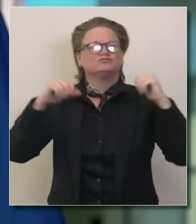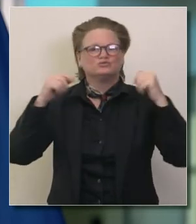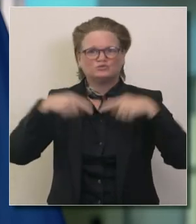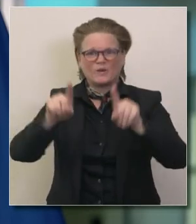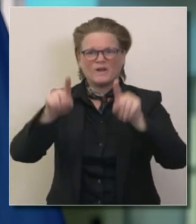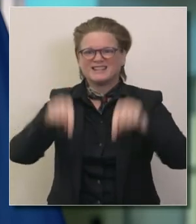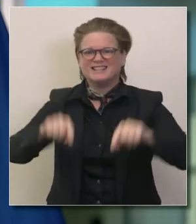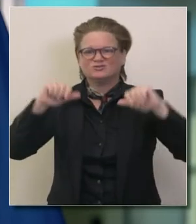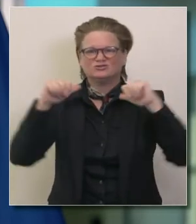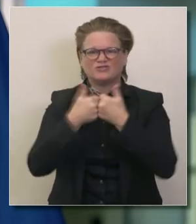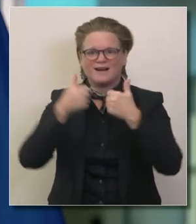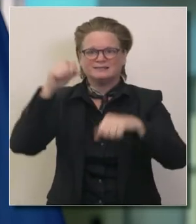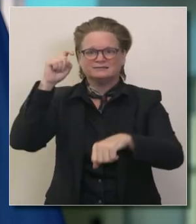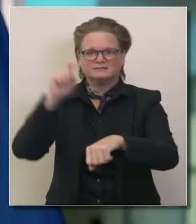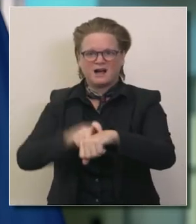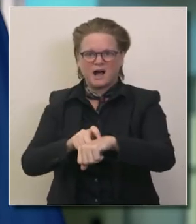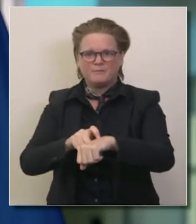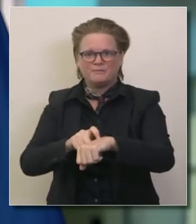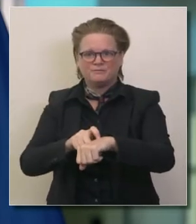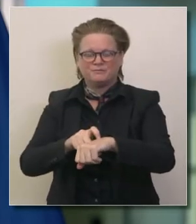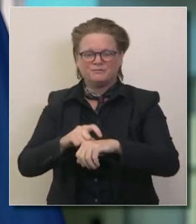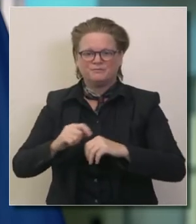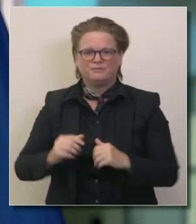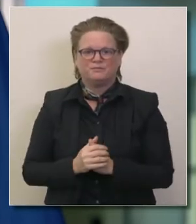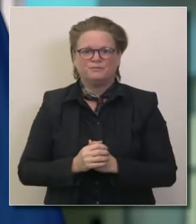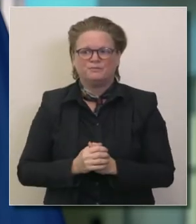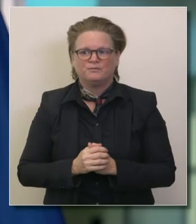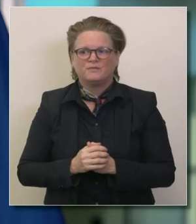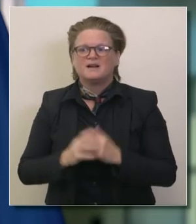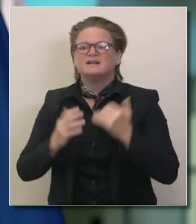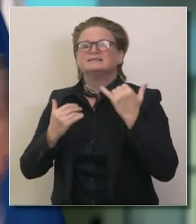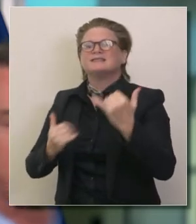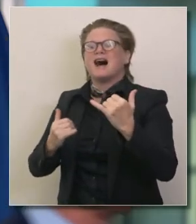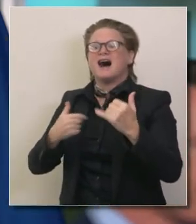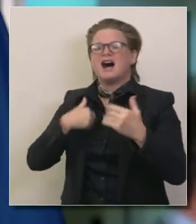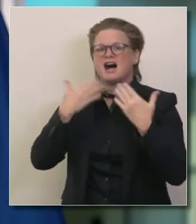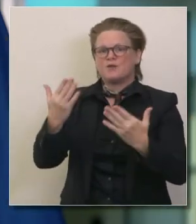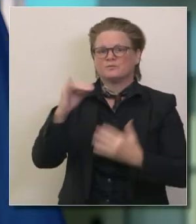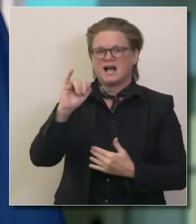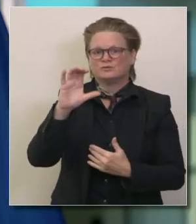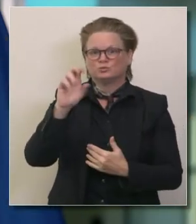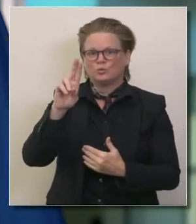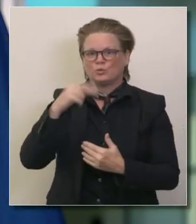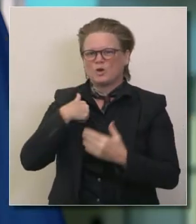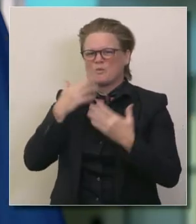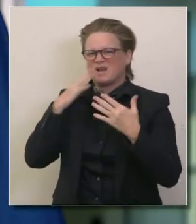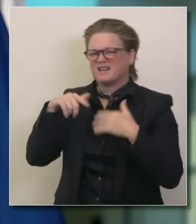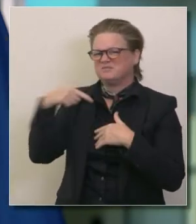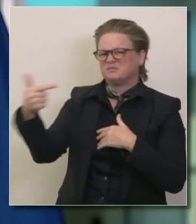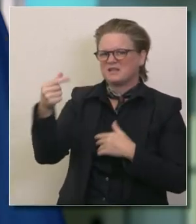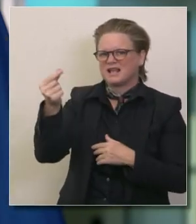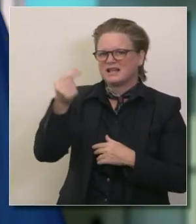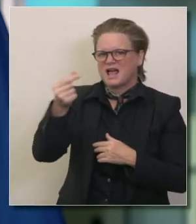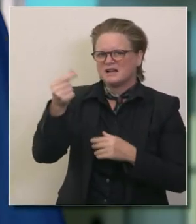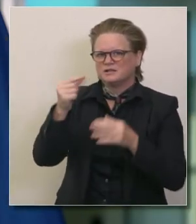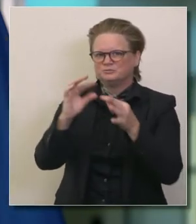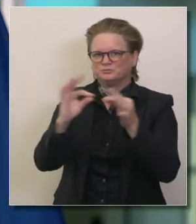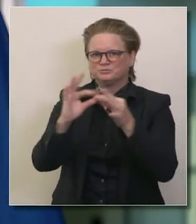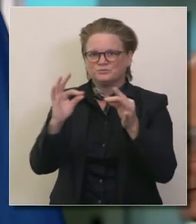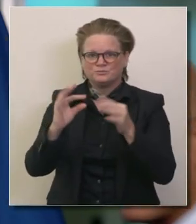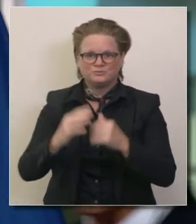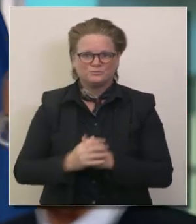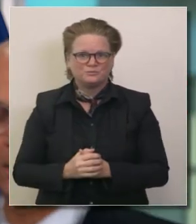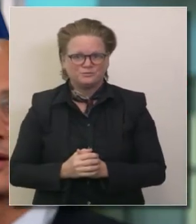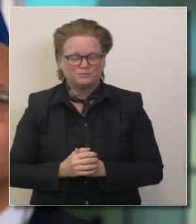tiempos tan desafiantes ahora le voy a pedir al doctor Galli que responda a la pregunta sobre las capacidades en las